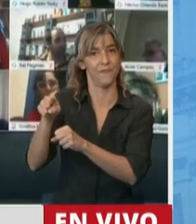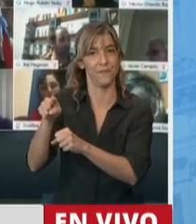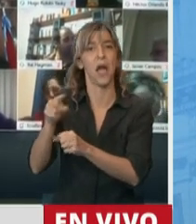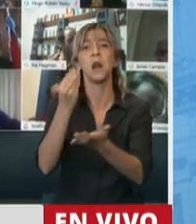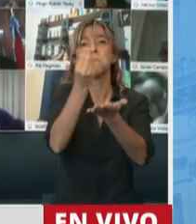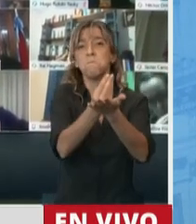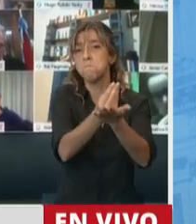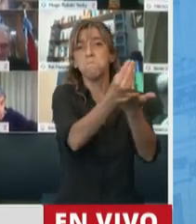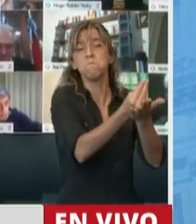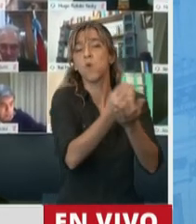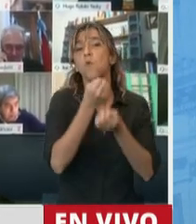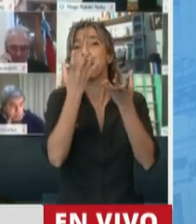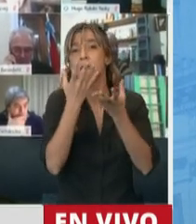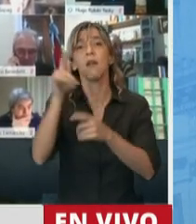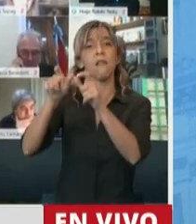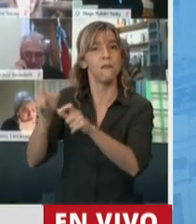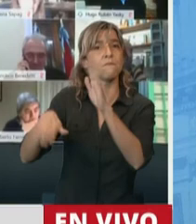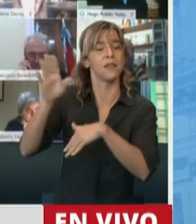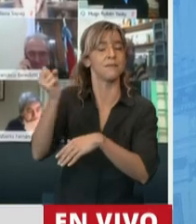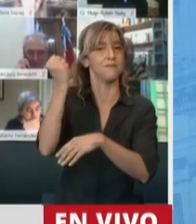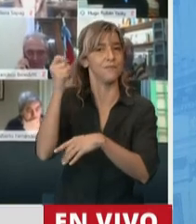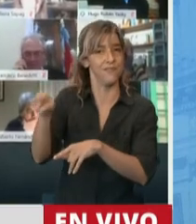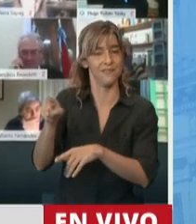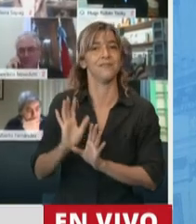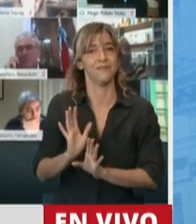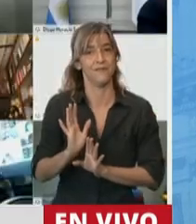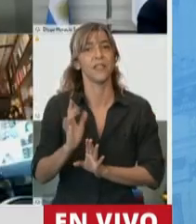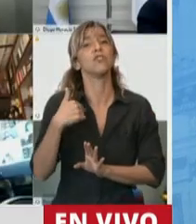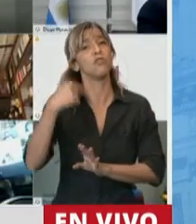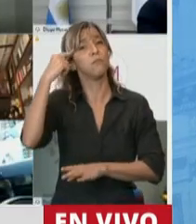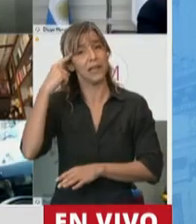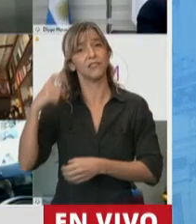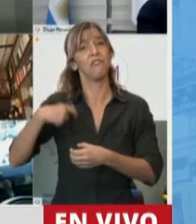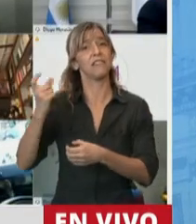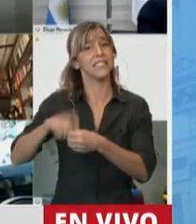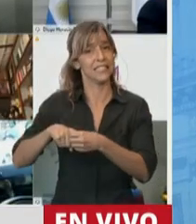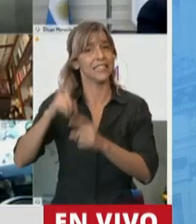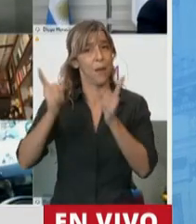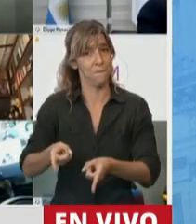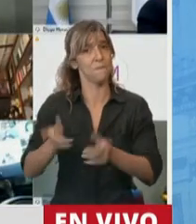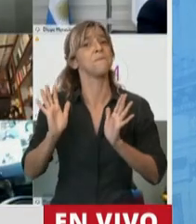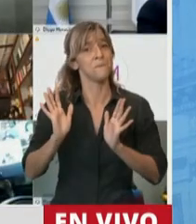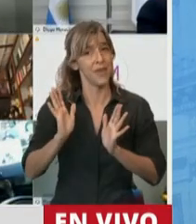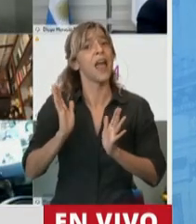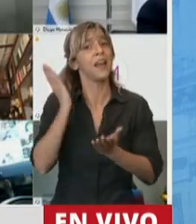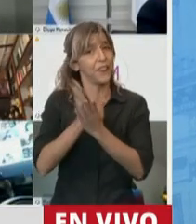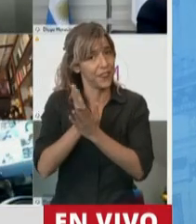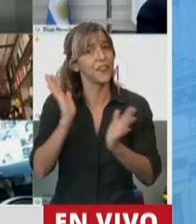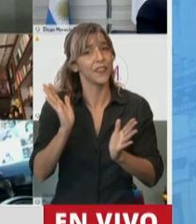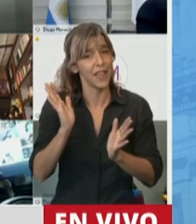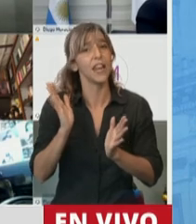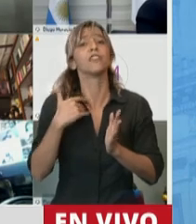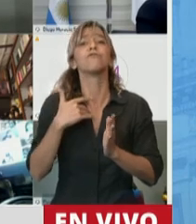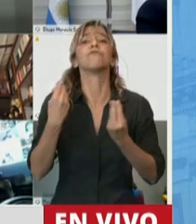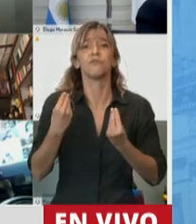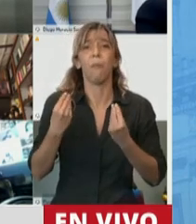agrego ni al sindicato al que pertenece. La protección de la ley tiene que llegar a todos por igual, con la misma intensidad y